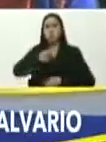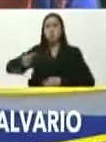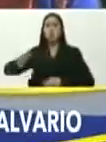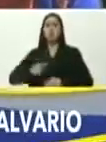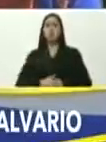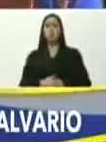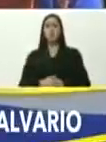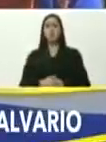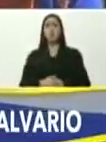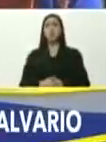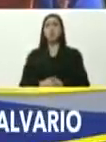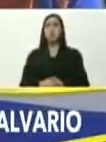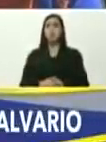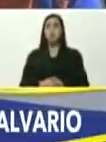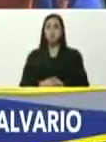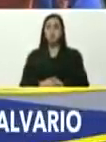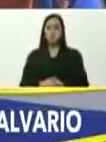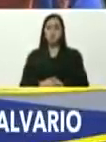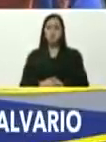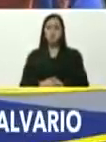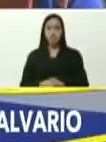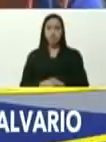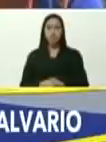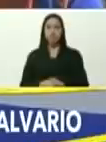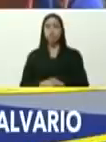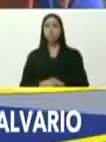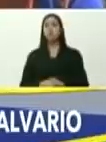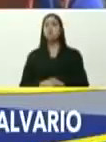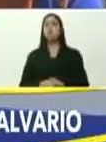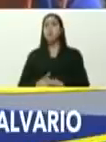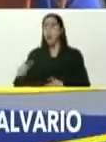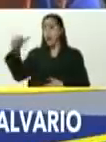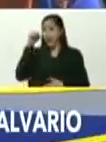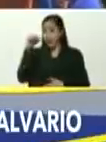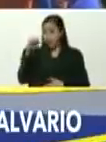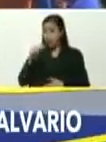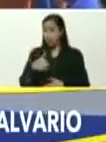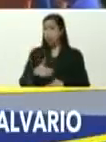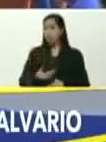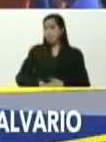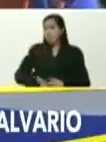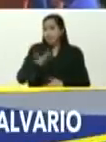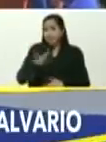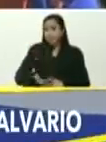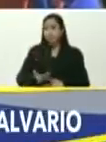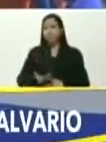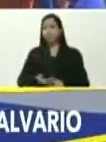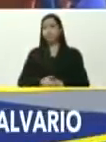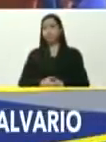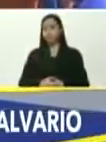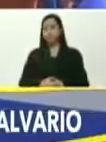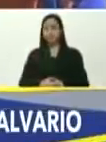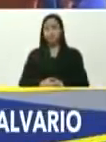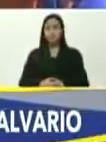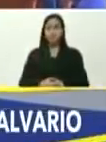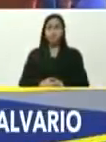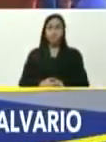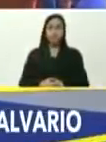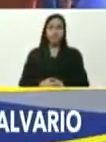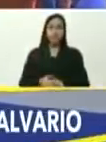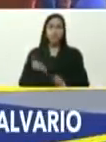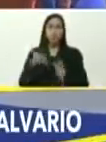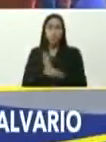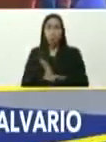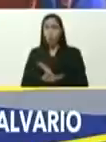y fíjense ustedes, con el tema del agua, específicamente, ha sido un tema, que ha tomado,